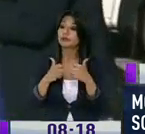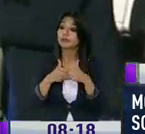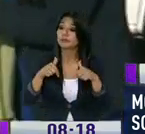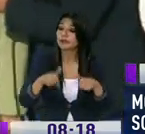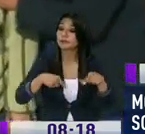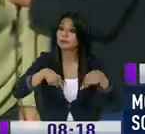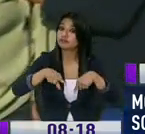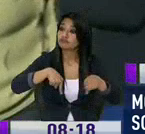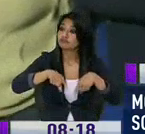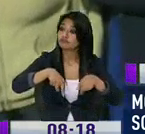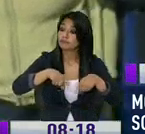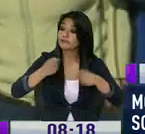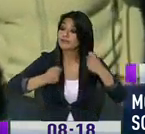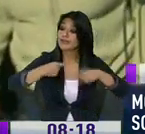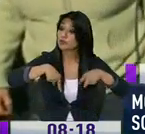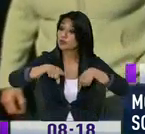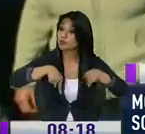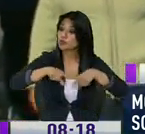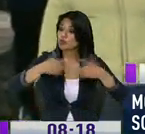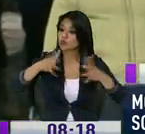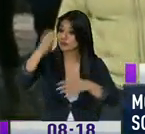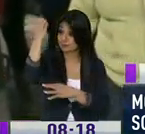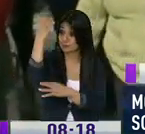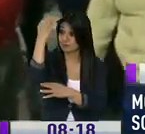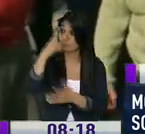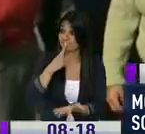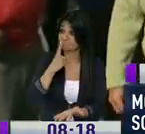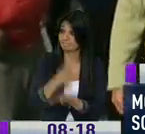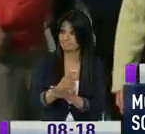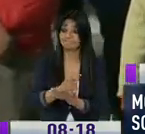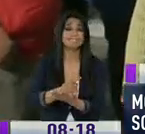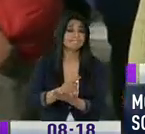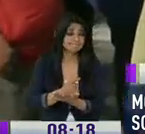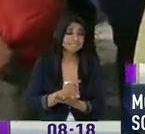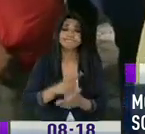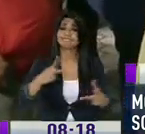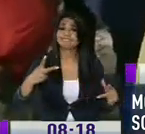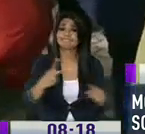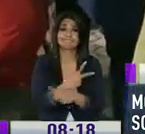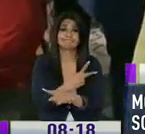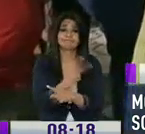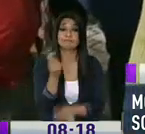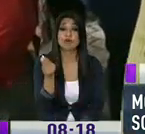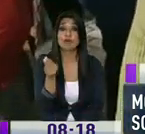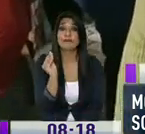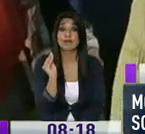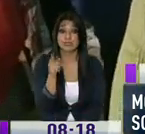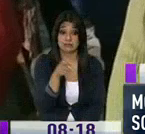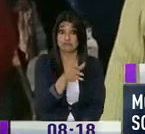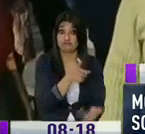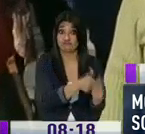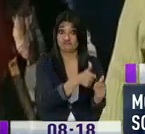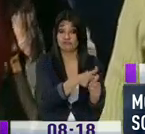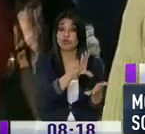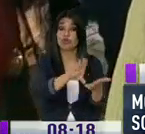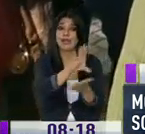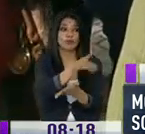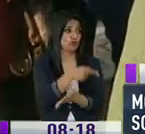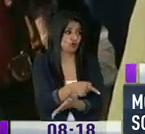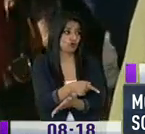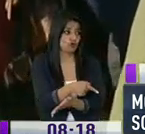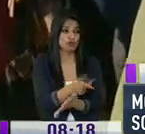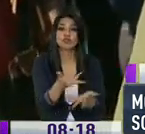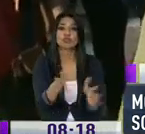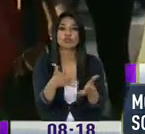circulación de los vehículos, puesto que no hay semáforo? Hay mucho peligro con los jóvenes del colegio, porque no hay